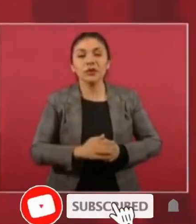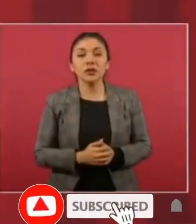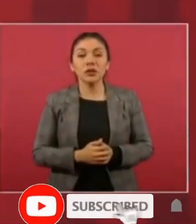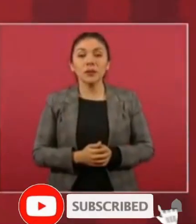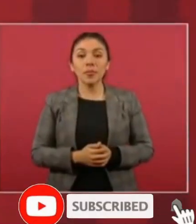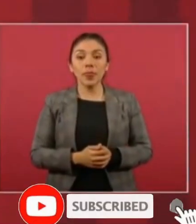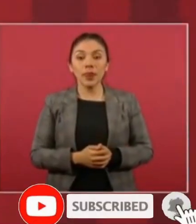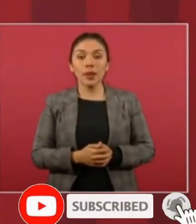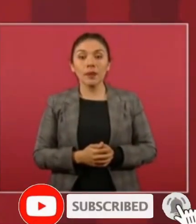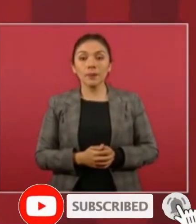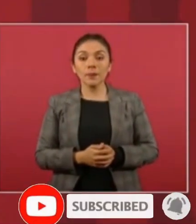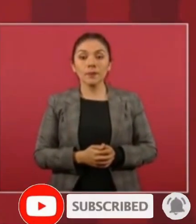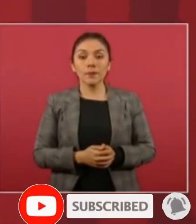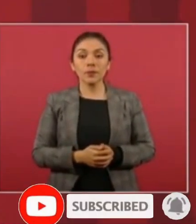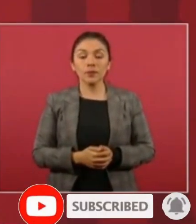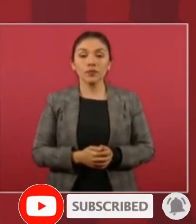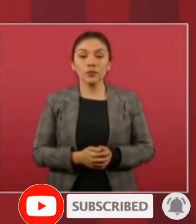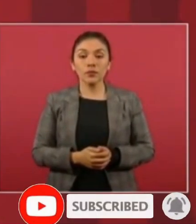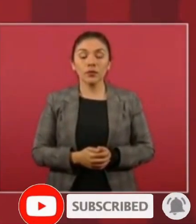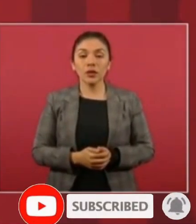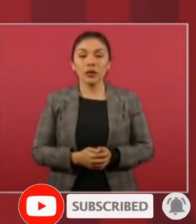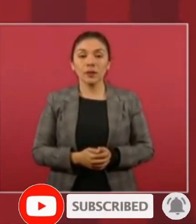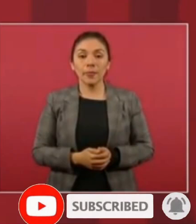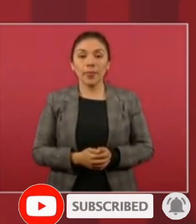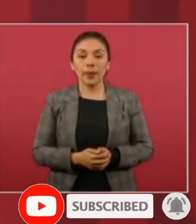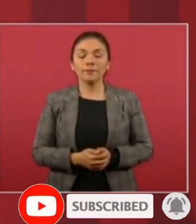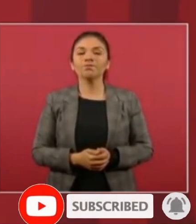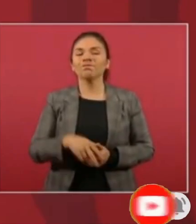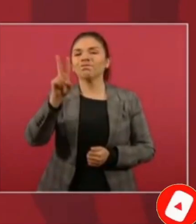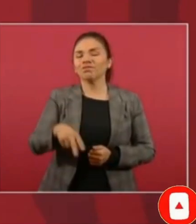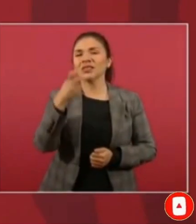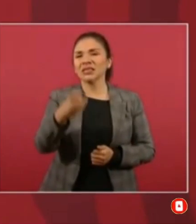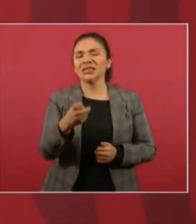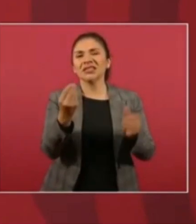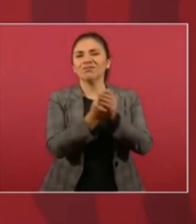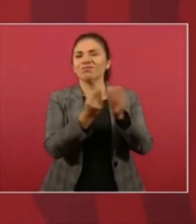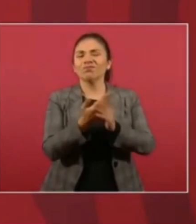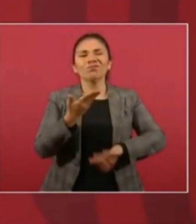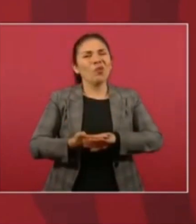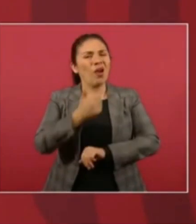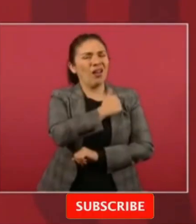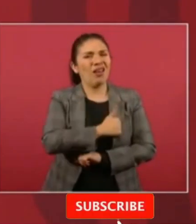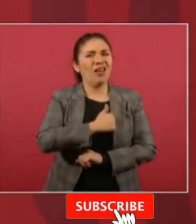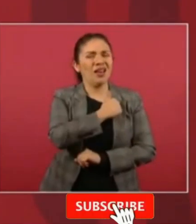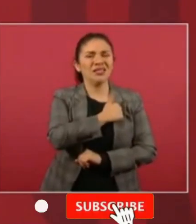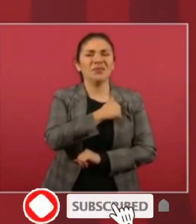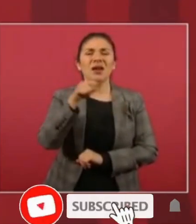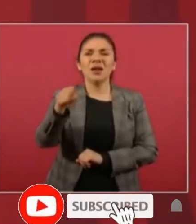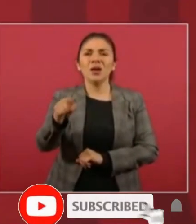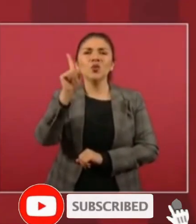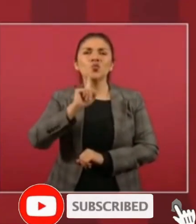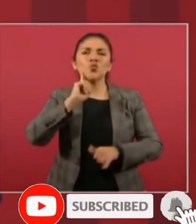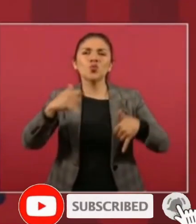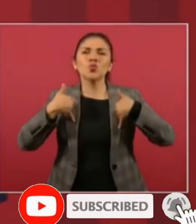Ricardo, lo de el caso lamentable de la